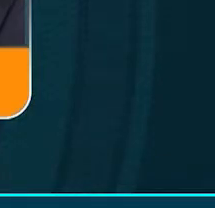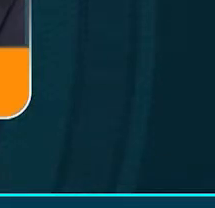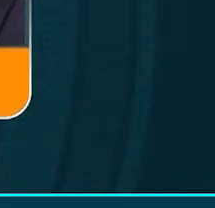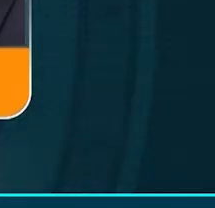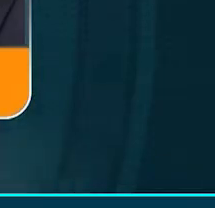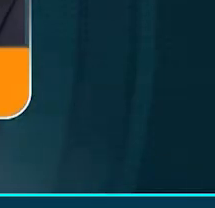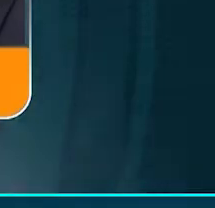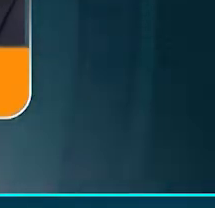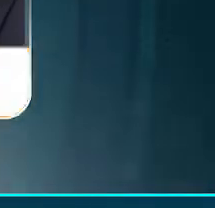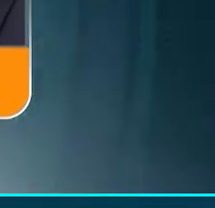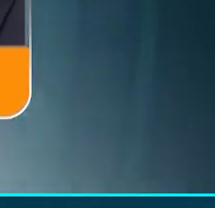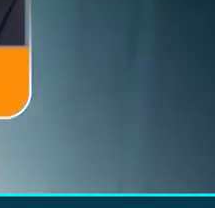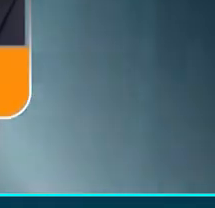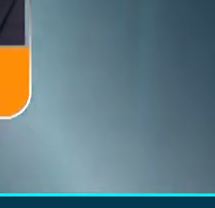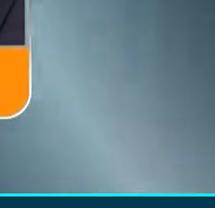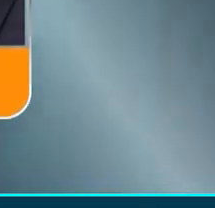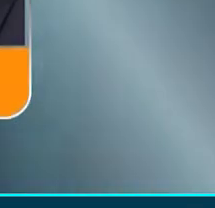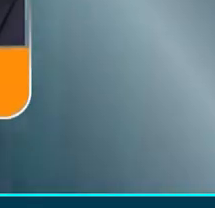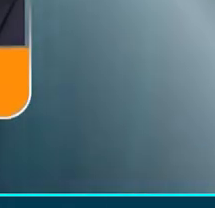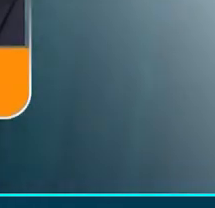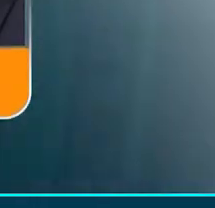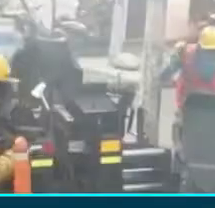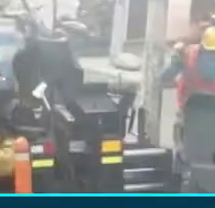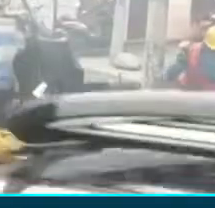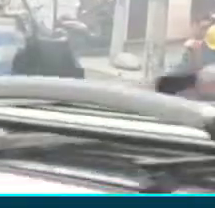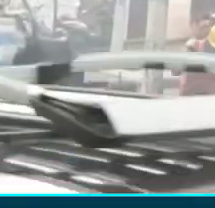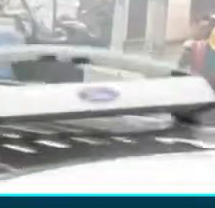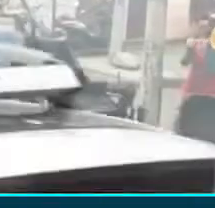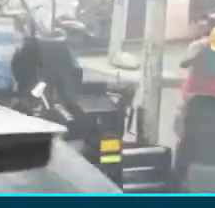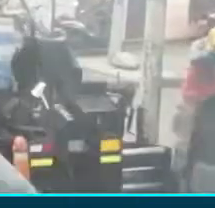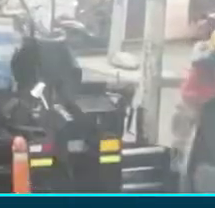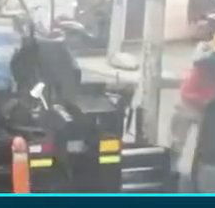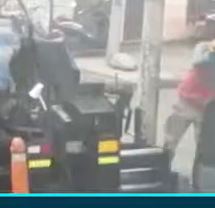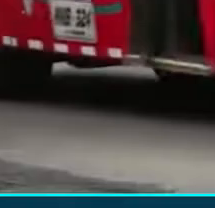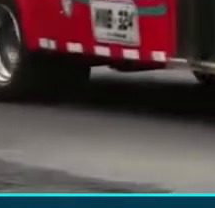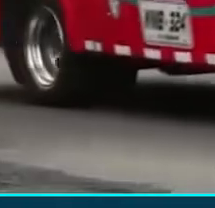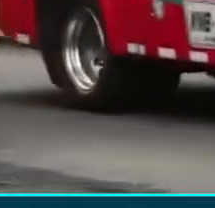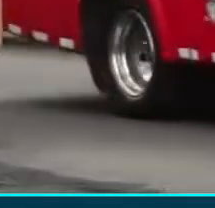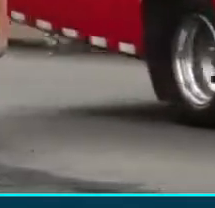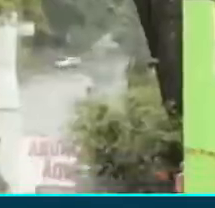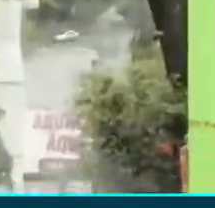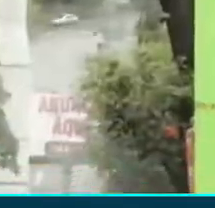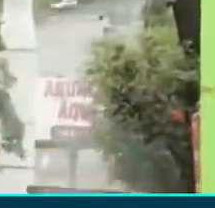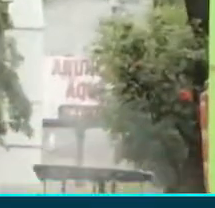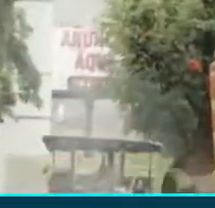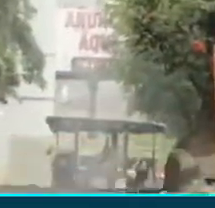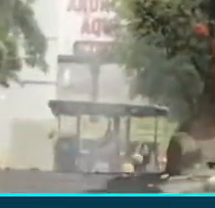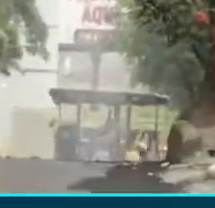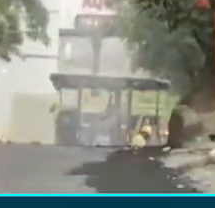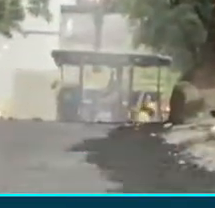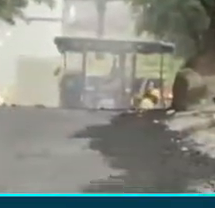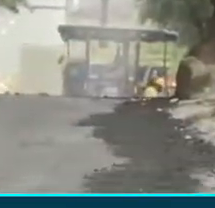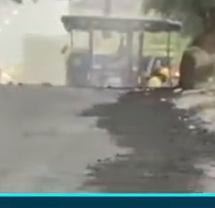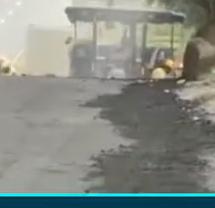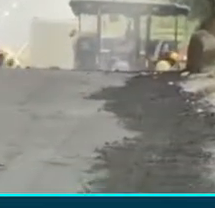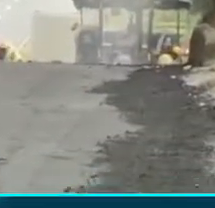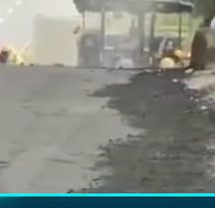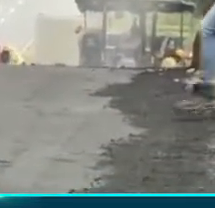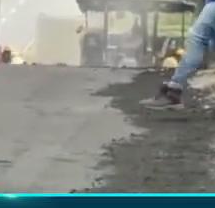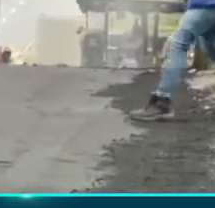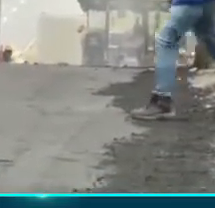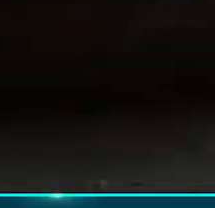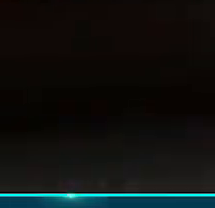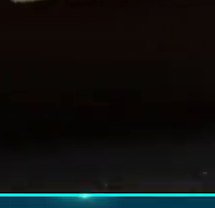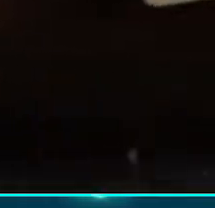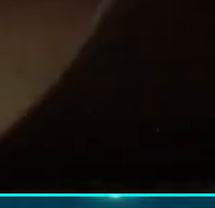estética que tiene la ciudad en este momento. Con el desarrollo de estas actividades, el gobierno de la ciudad hace un llamado a la ciudadanía para que